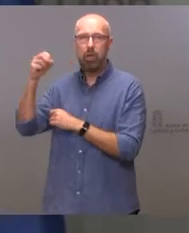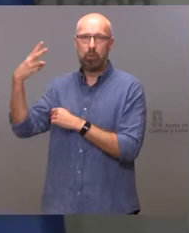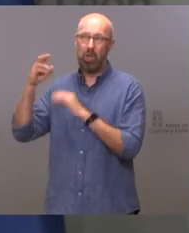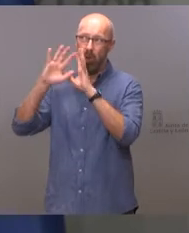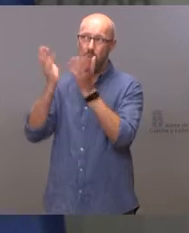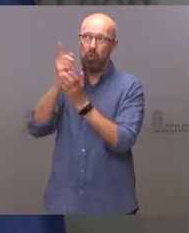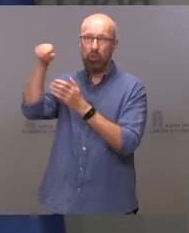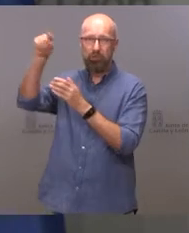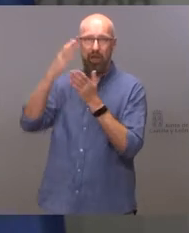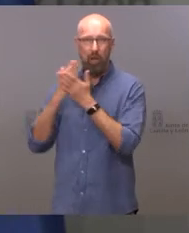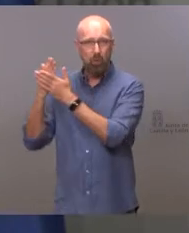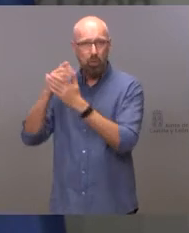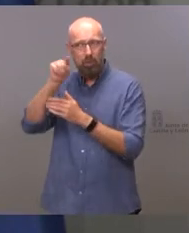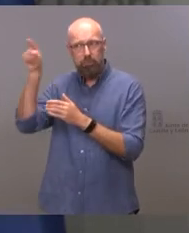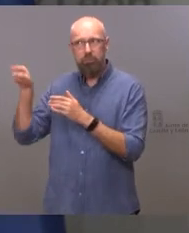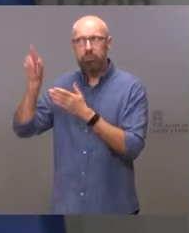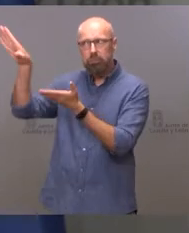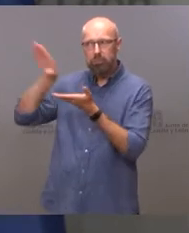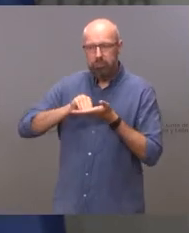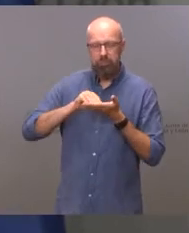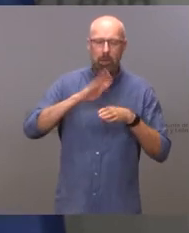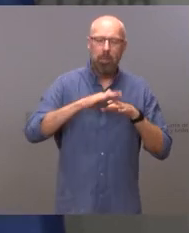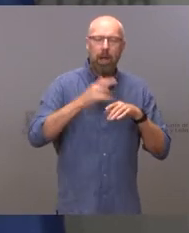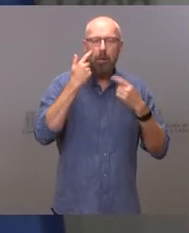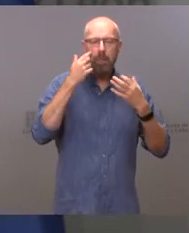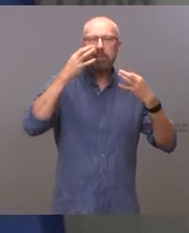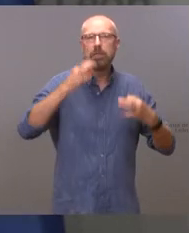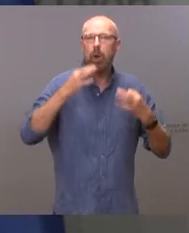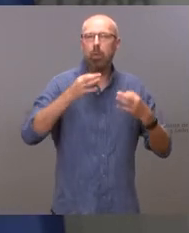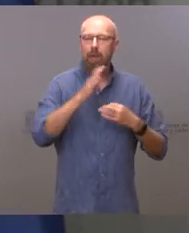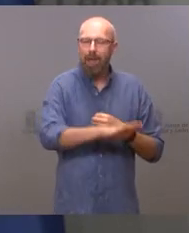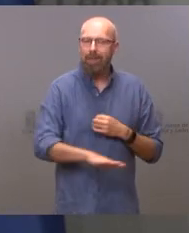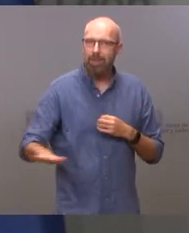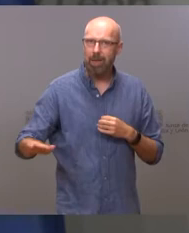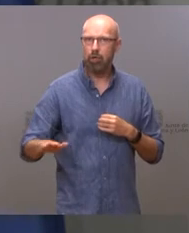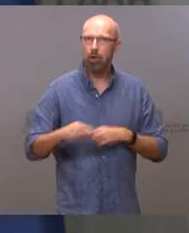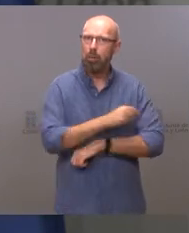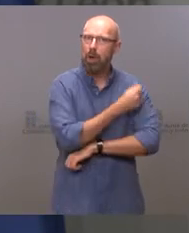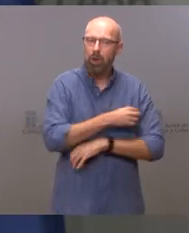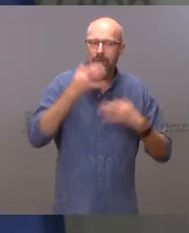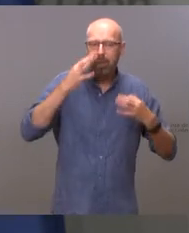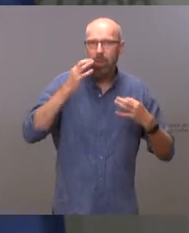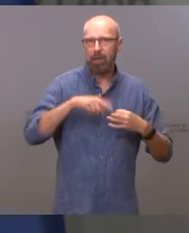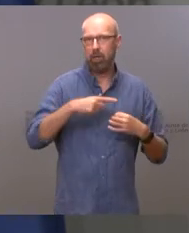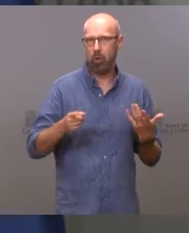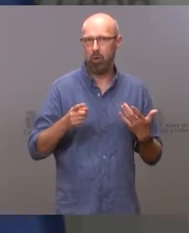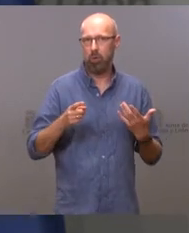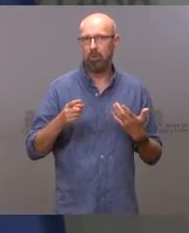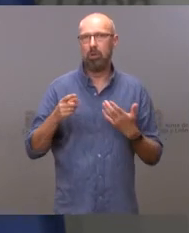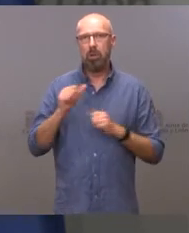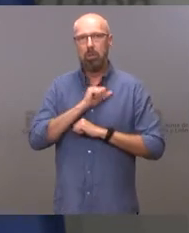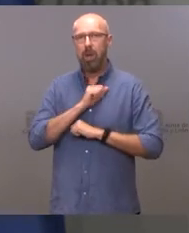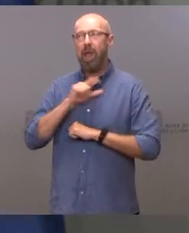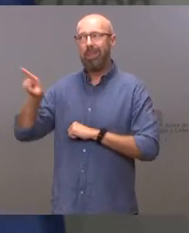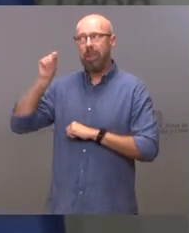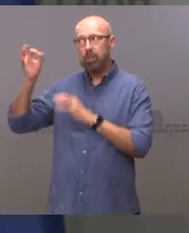valorar la seguridad y la eficiencia de la vacunación en menores. Hasta que esta decisión no se tome, no es prudente